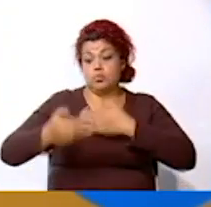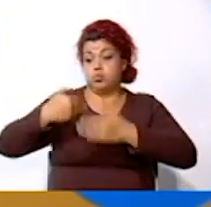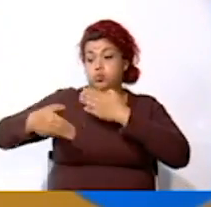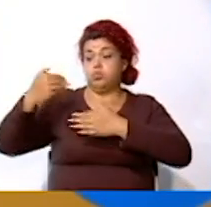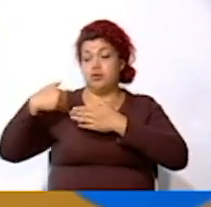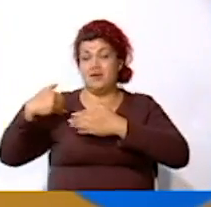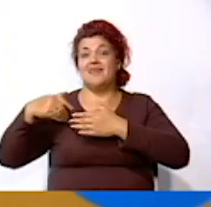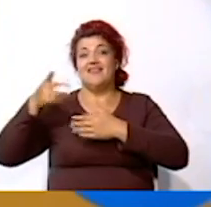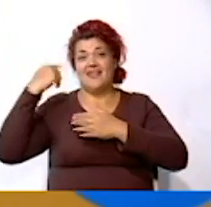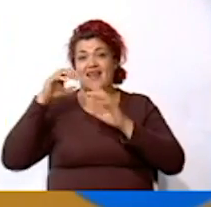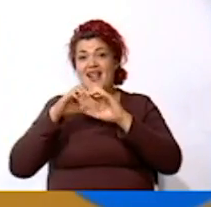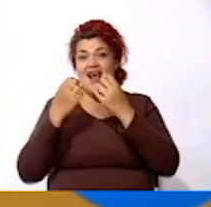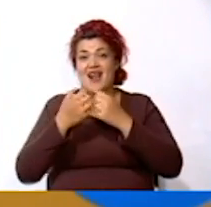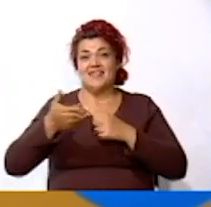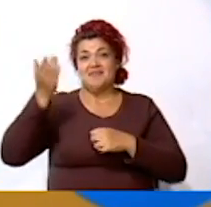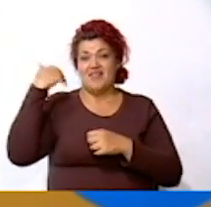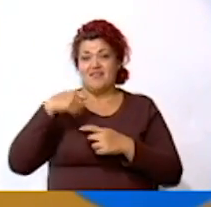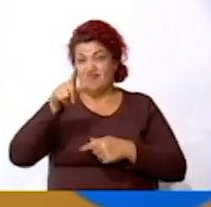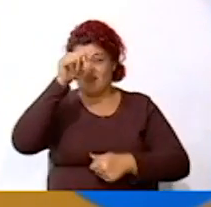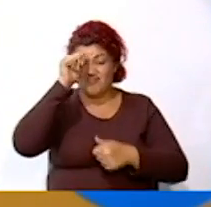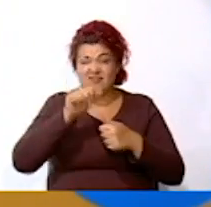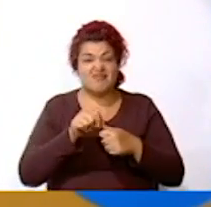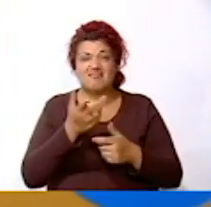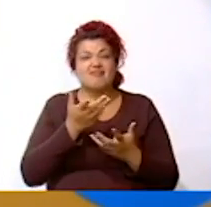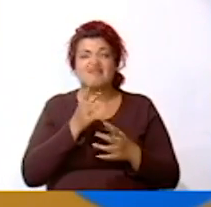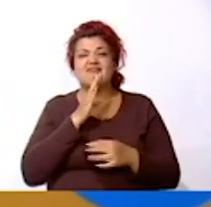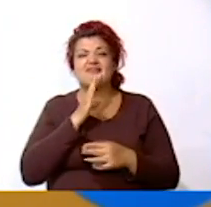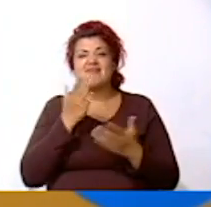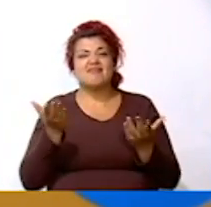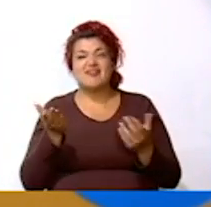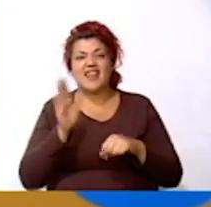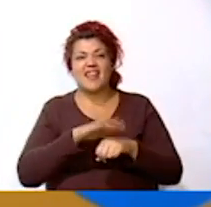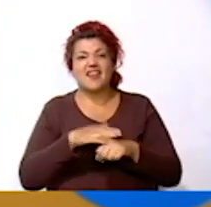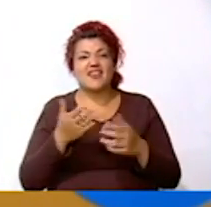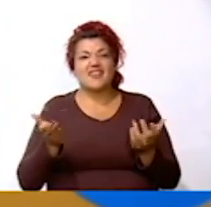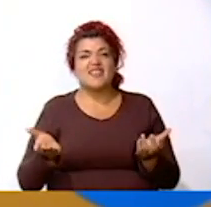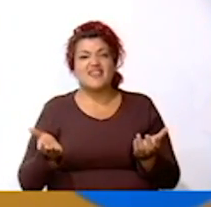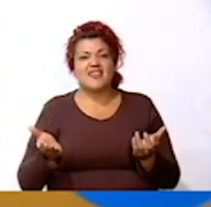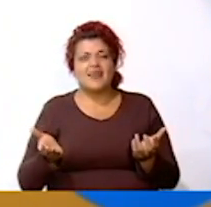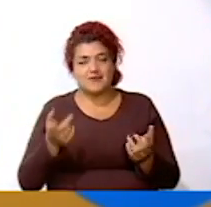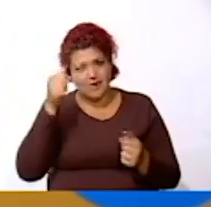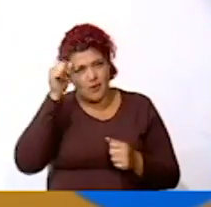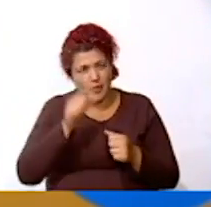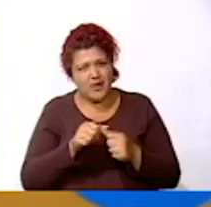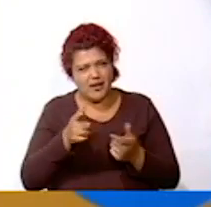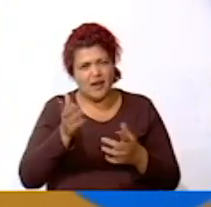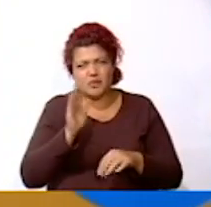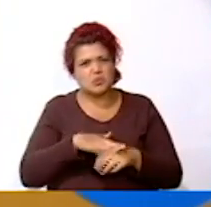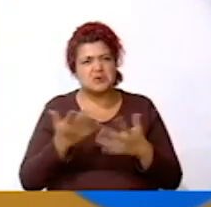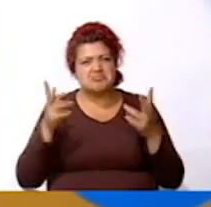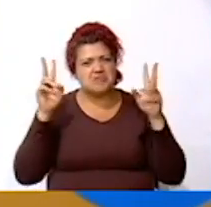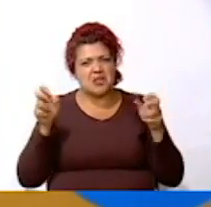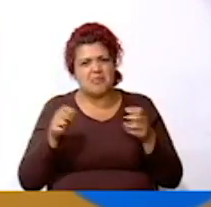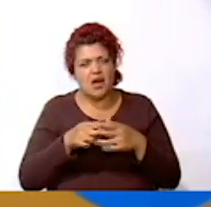al programa anterior ¿Recuerdan ustedes de qué hablamos? ¿Cuál era el tema? Era muy importante, era acerca del sol